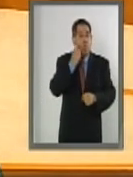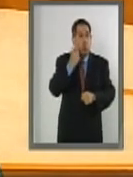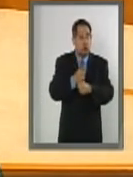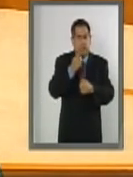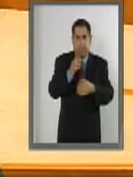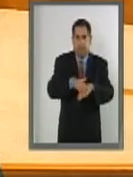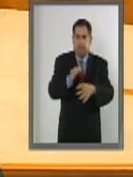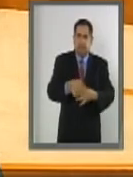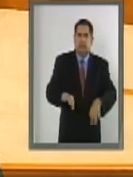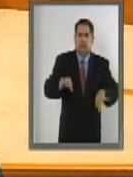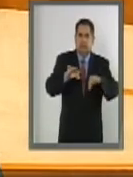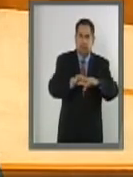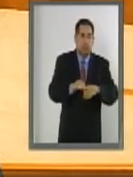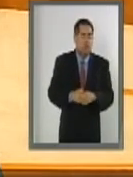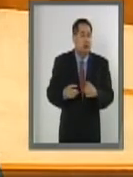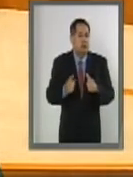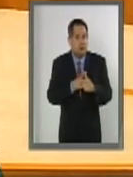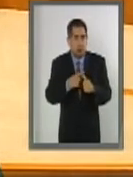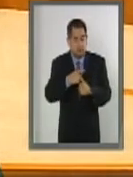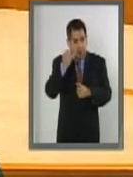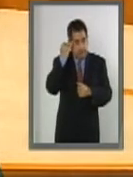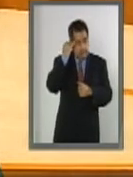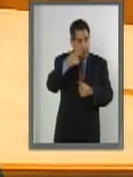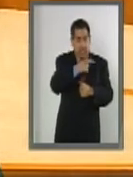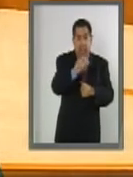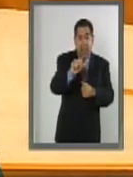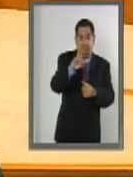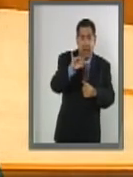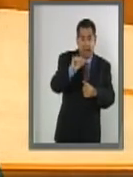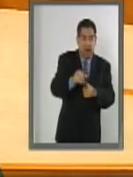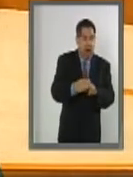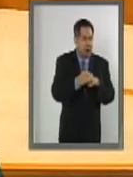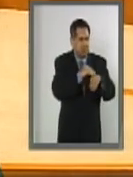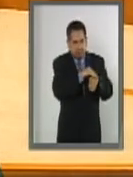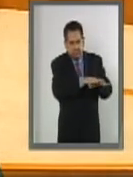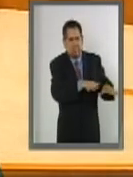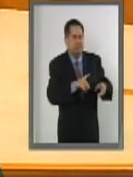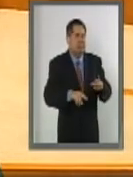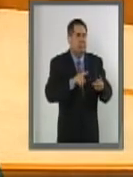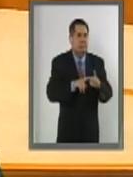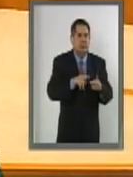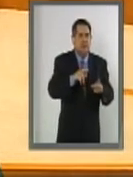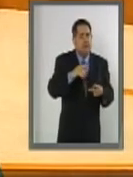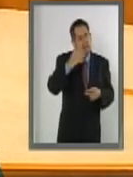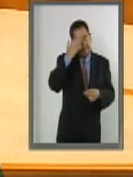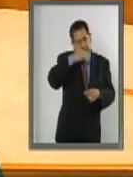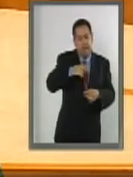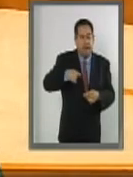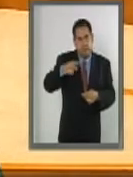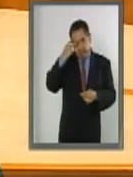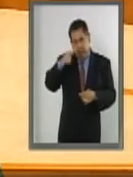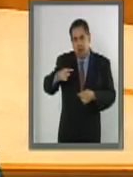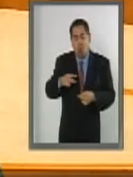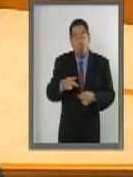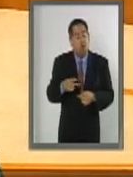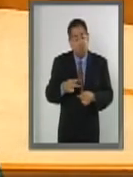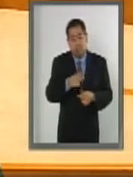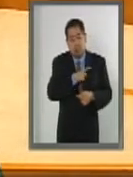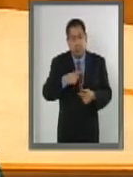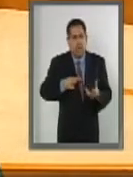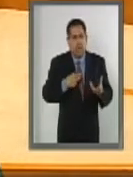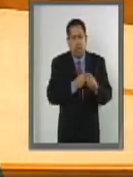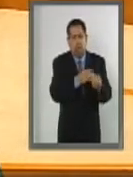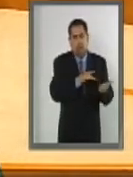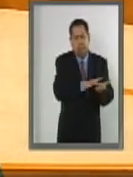muy importante. Primero, por la influencia que tiene Arabia Saudita. Y, en segundo lugar, hay que reconocer que México tiene una deuda importante con